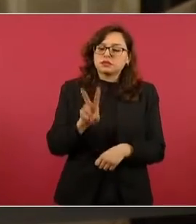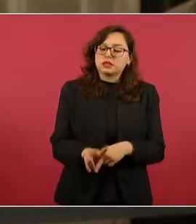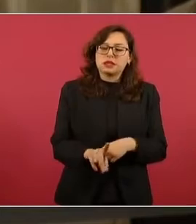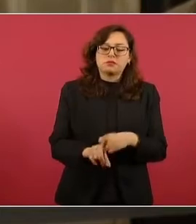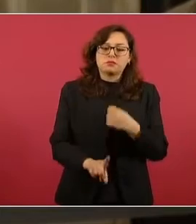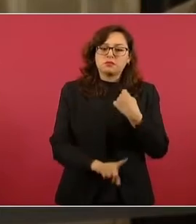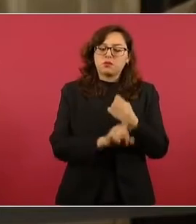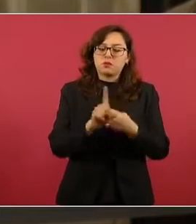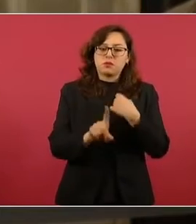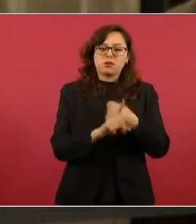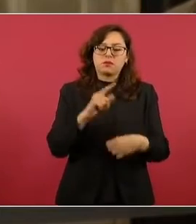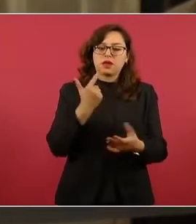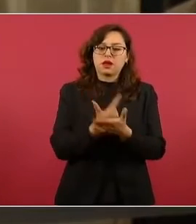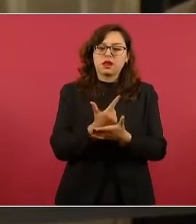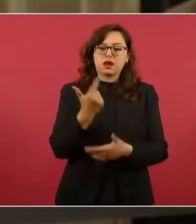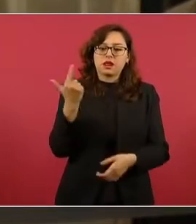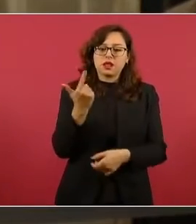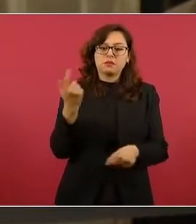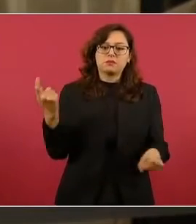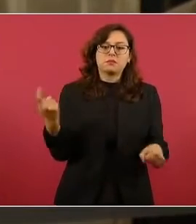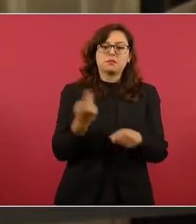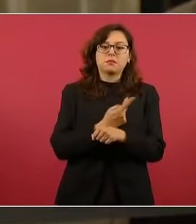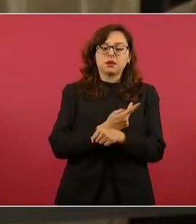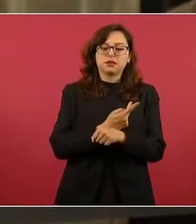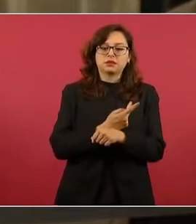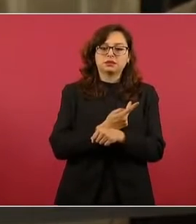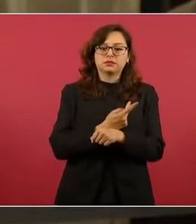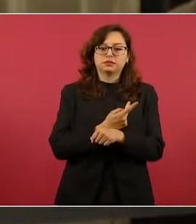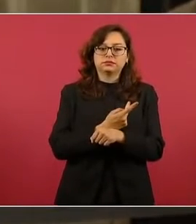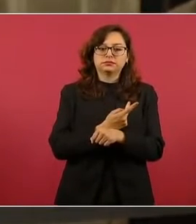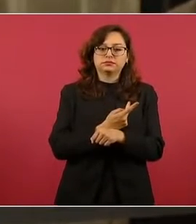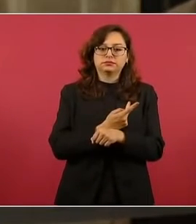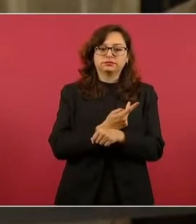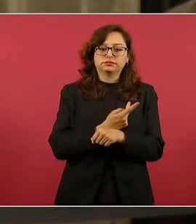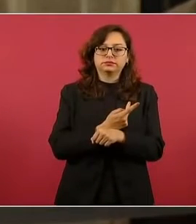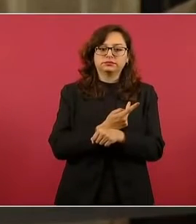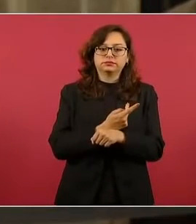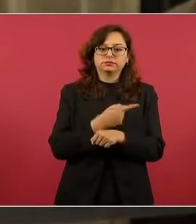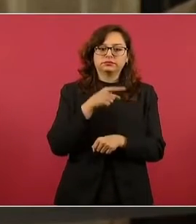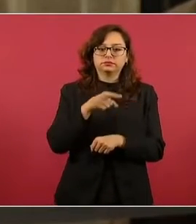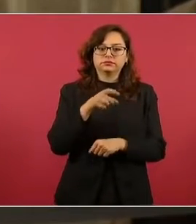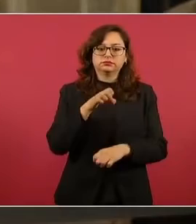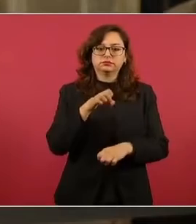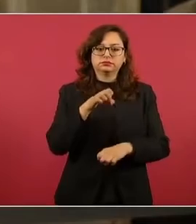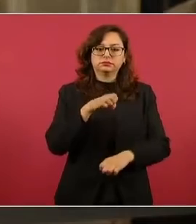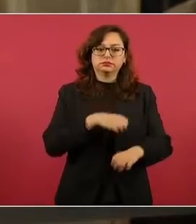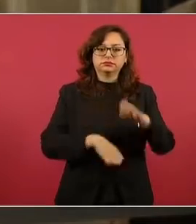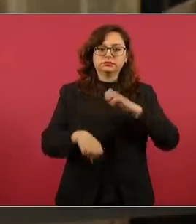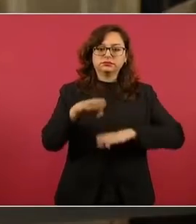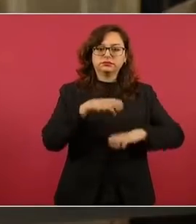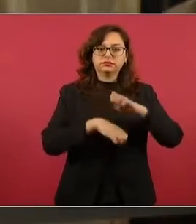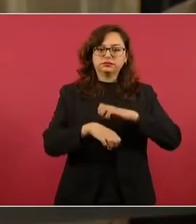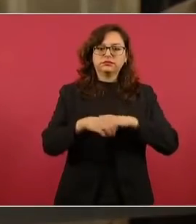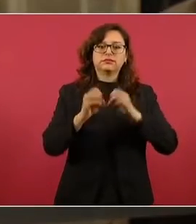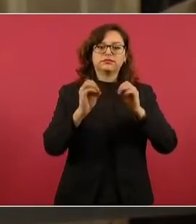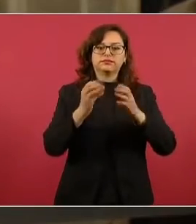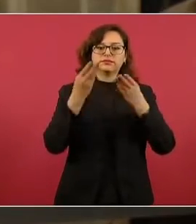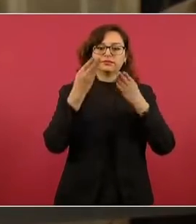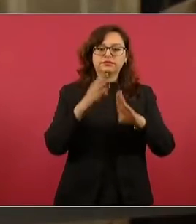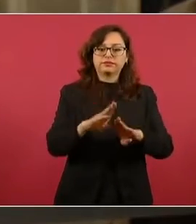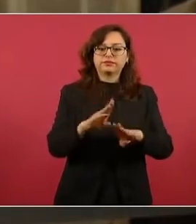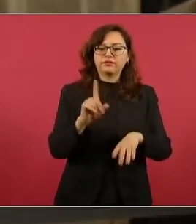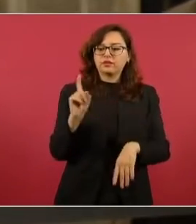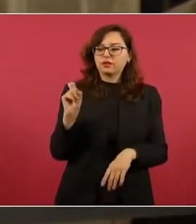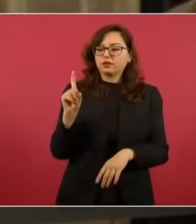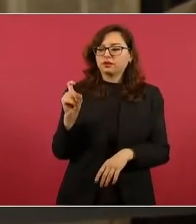ya que algunas de las cuales solamente estas empresas, bueno, estos bancos, pues utilizan estas